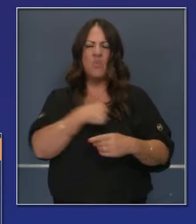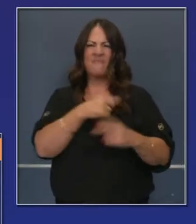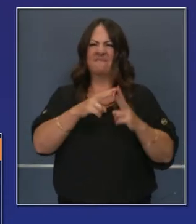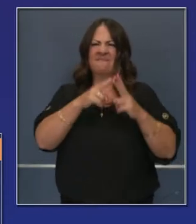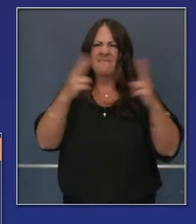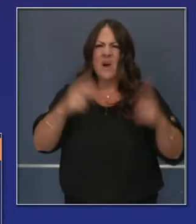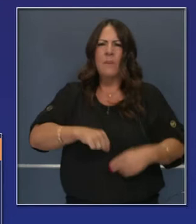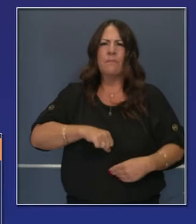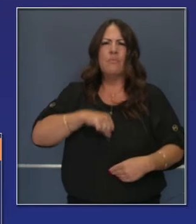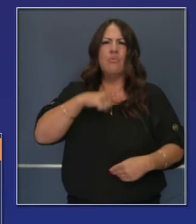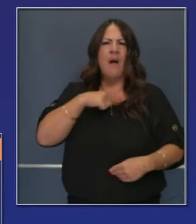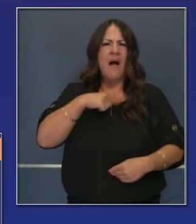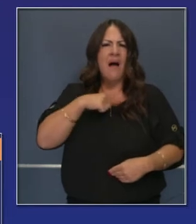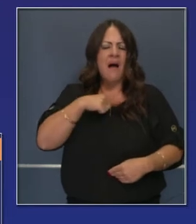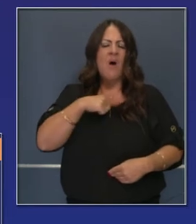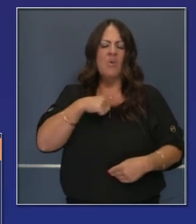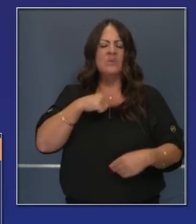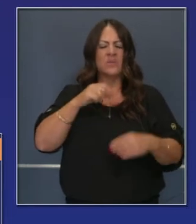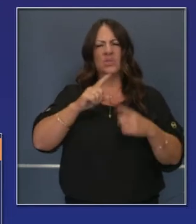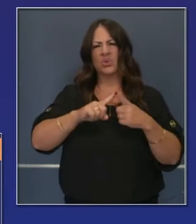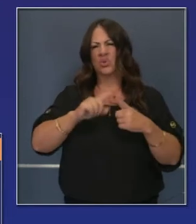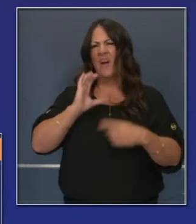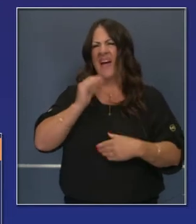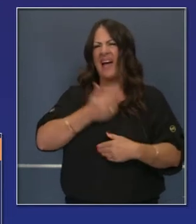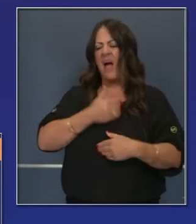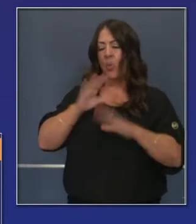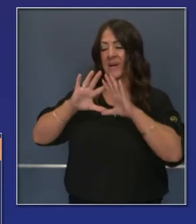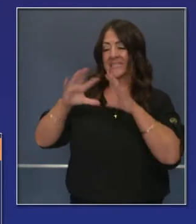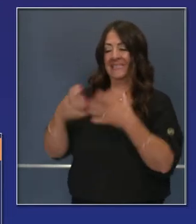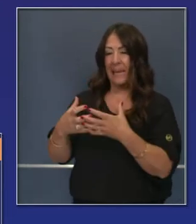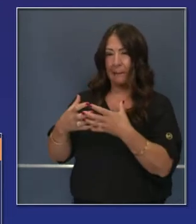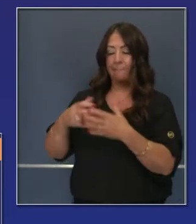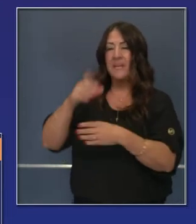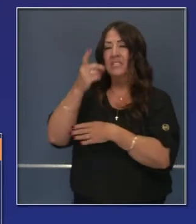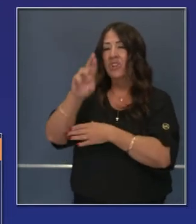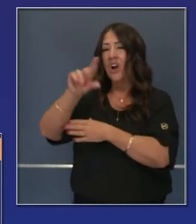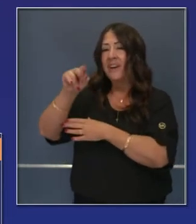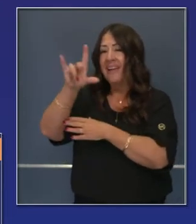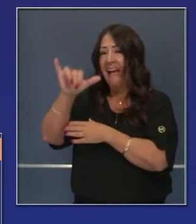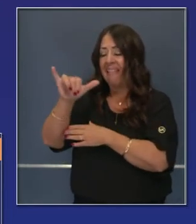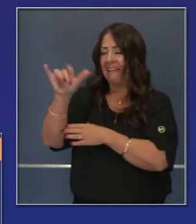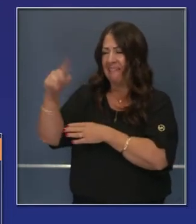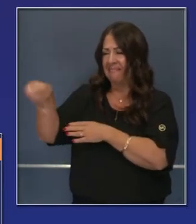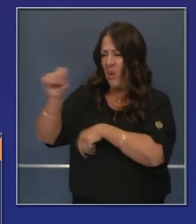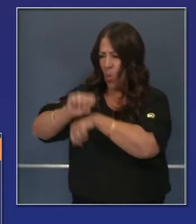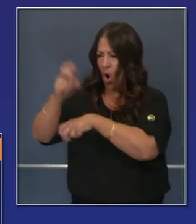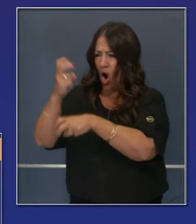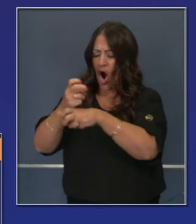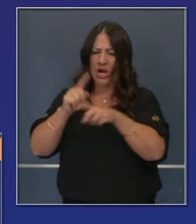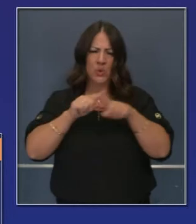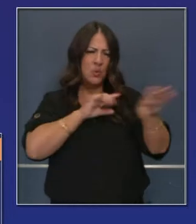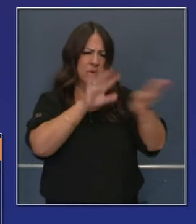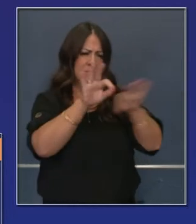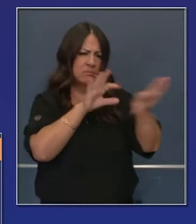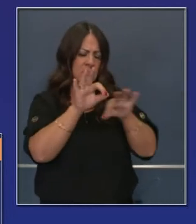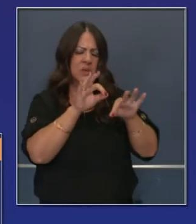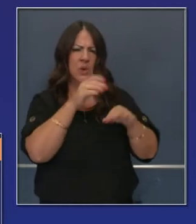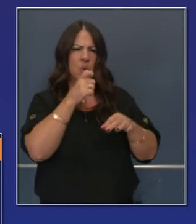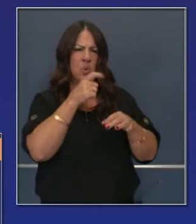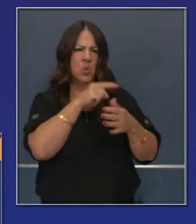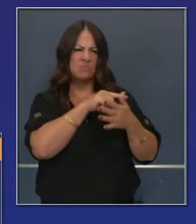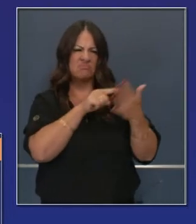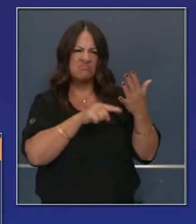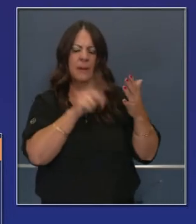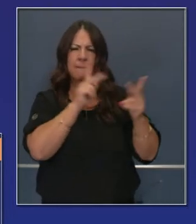aquí en el estado. Estamos muy orgullosos del trabajo que se ha hecho por el doctor Ghali y su equipo para identificar a estos expertos. Y